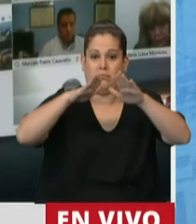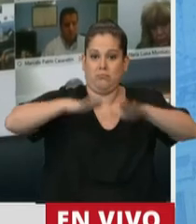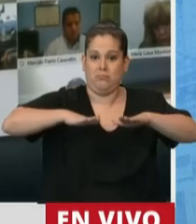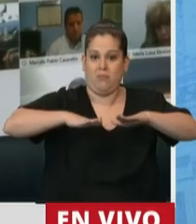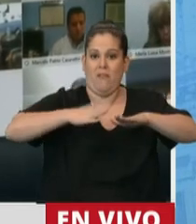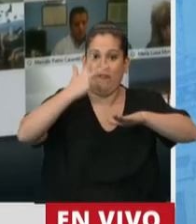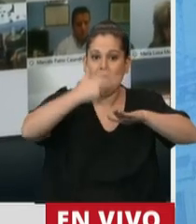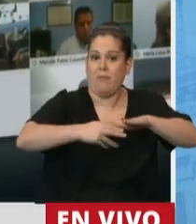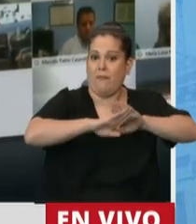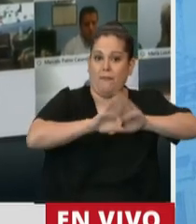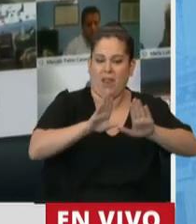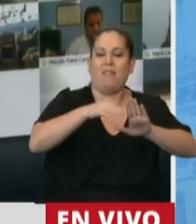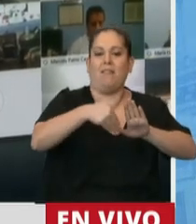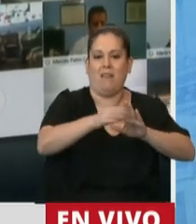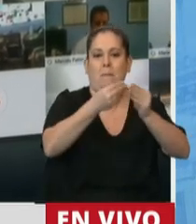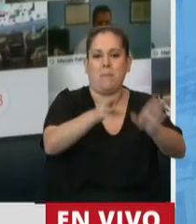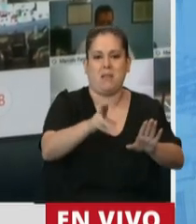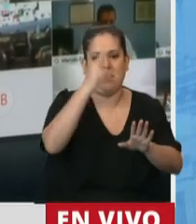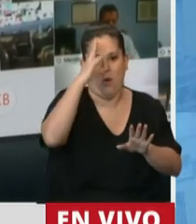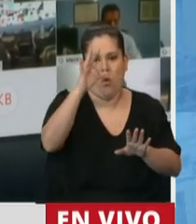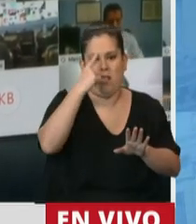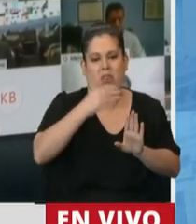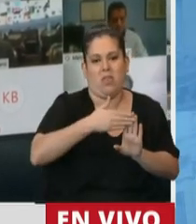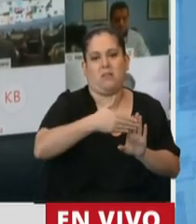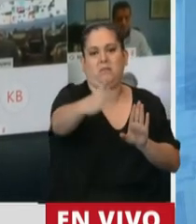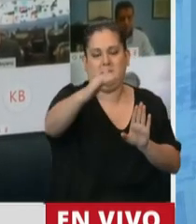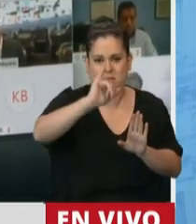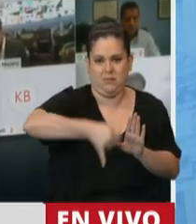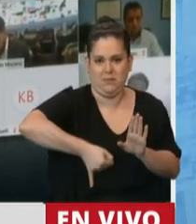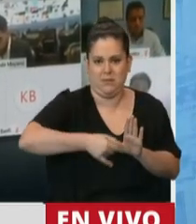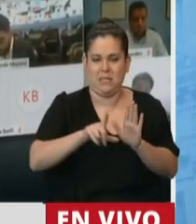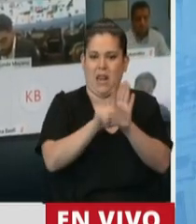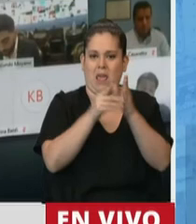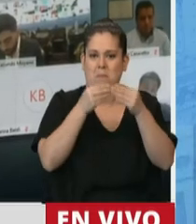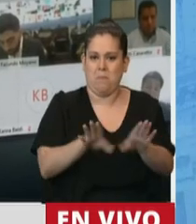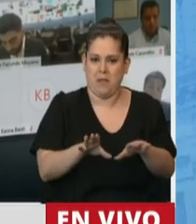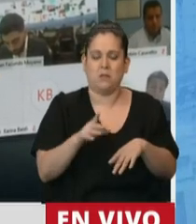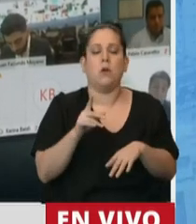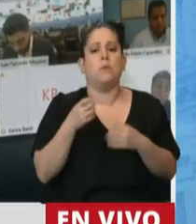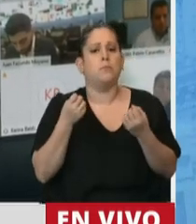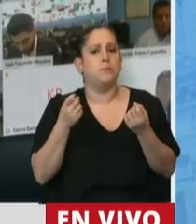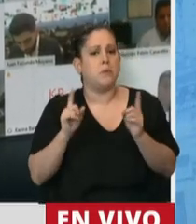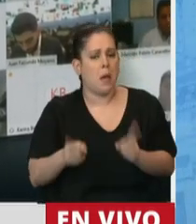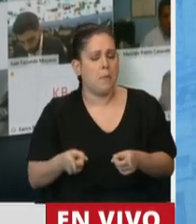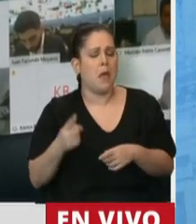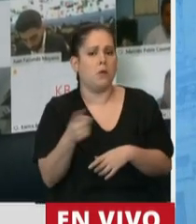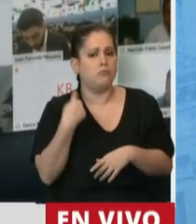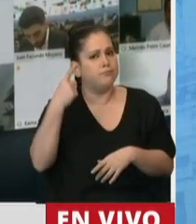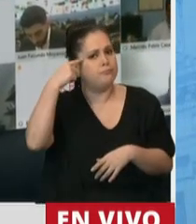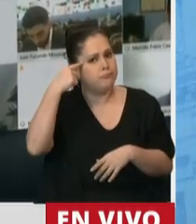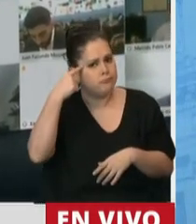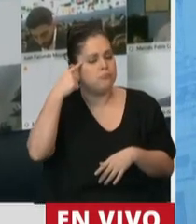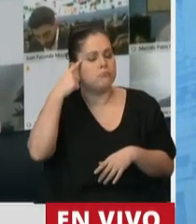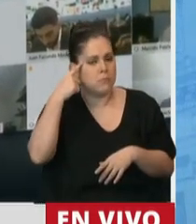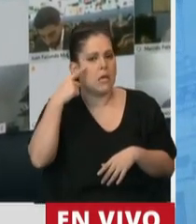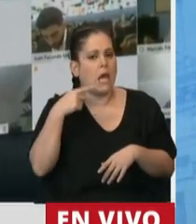He dicho hasta aquí, y con esto voy terminando, todos los elementos a nuestros juicios positivos que nos llevaron